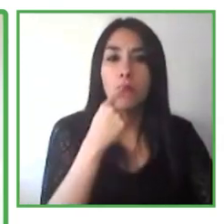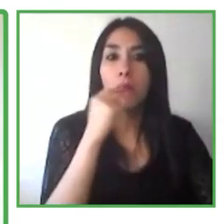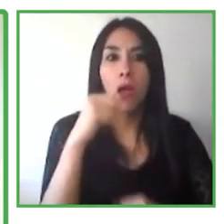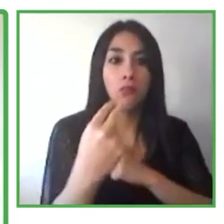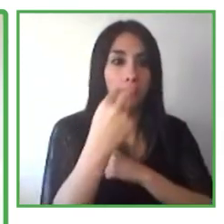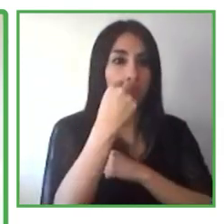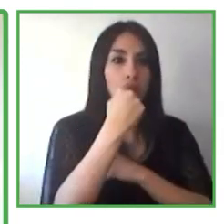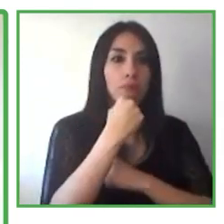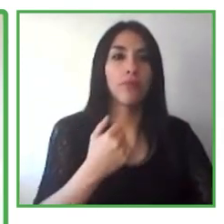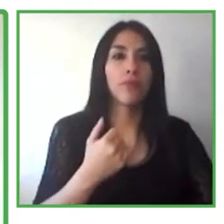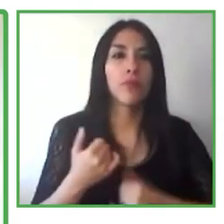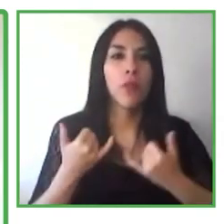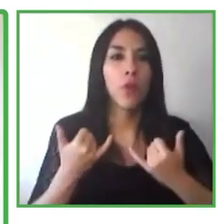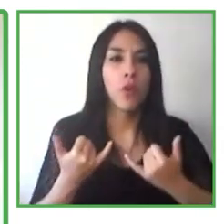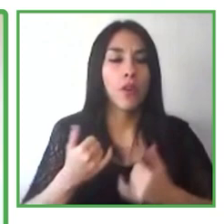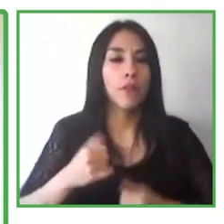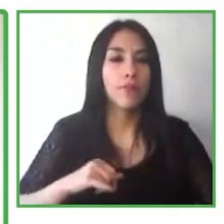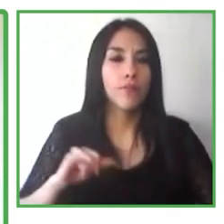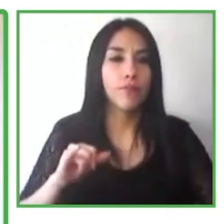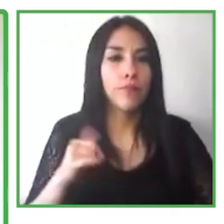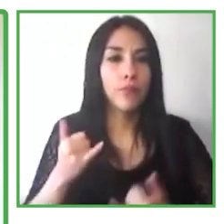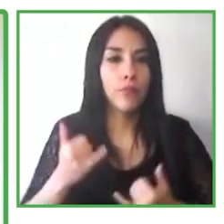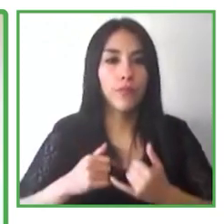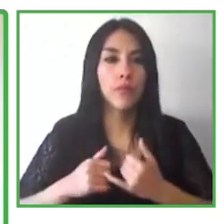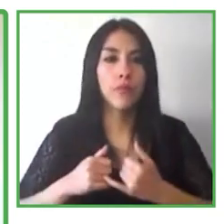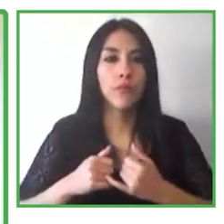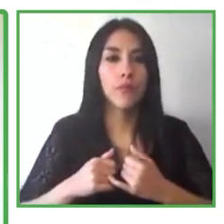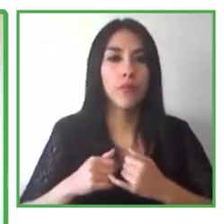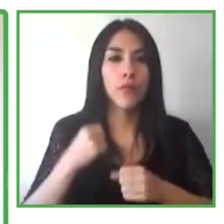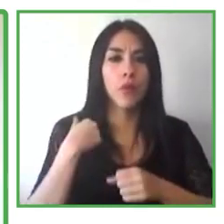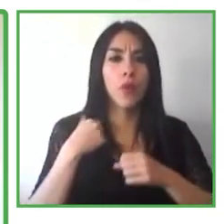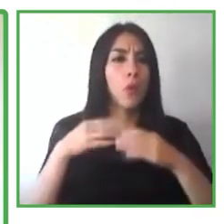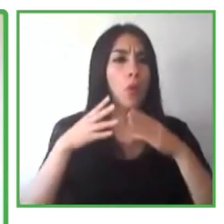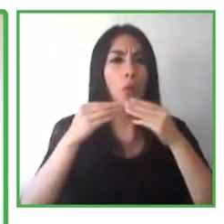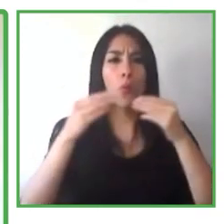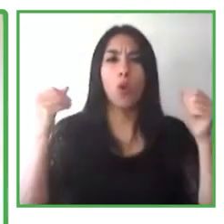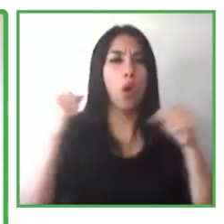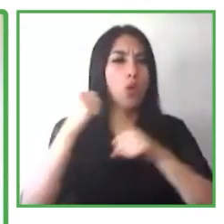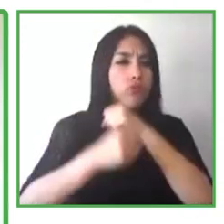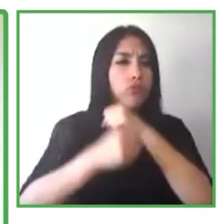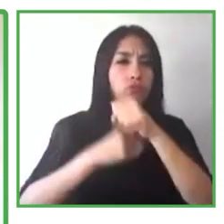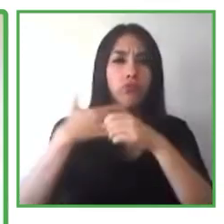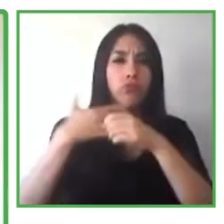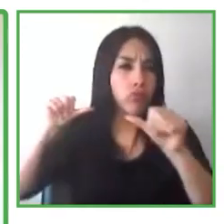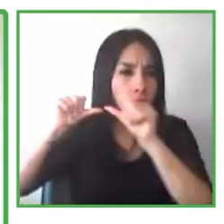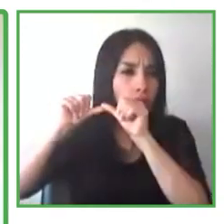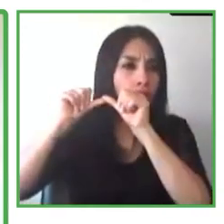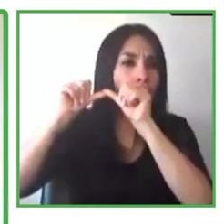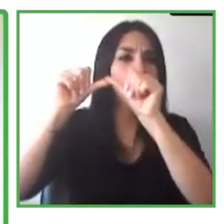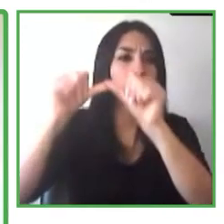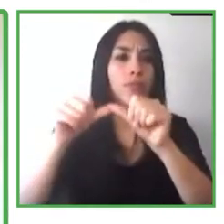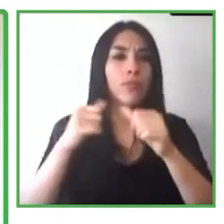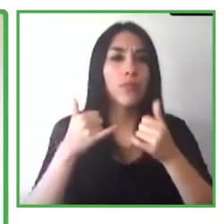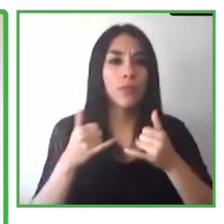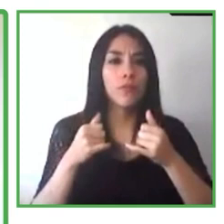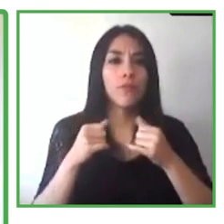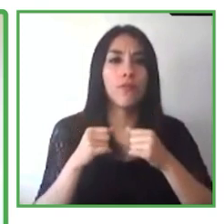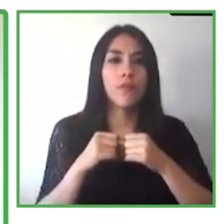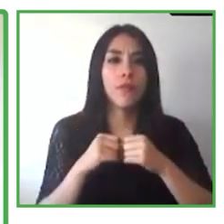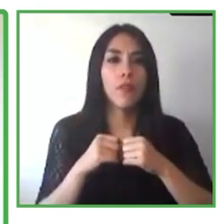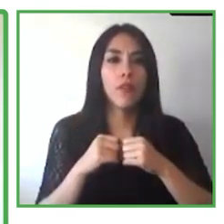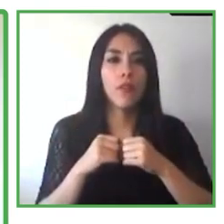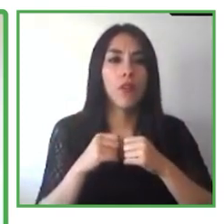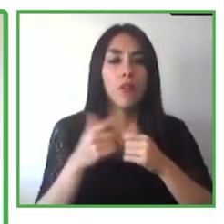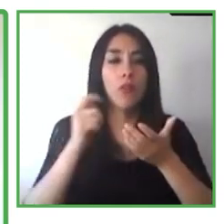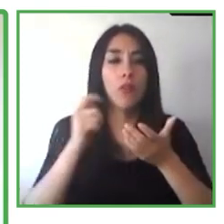esta capacidad de borrar que tenemos en Teams. Lo estamos utilizando en todo el mundo, por